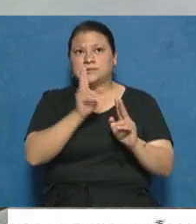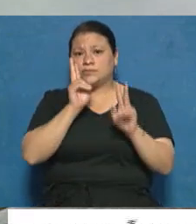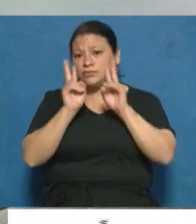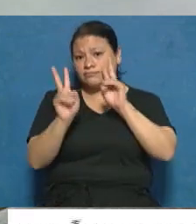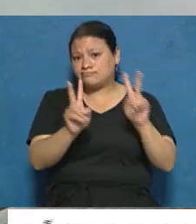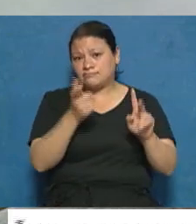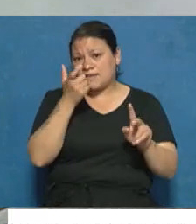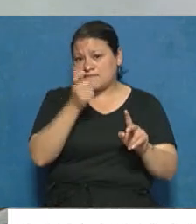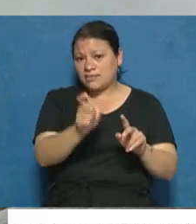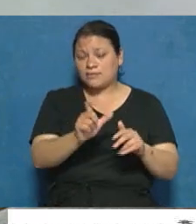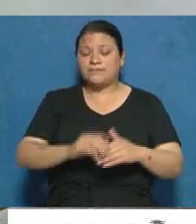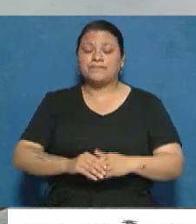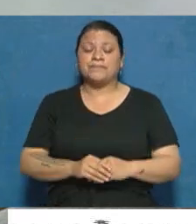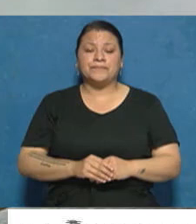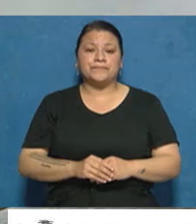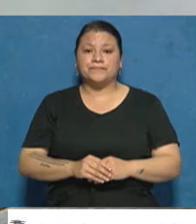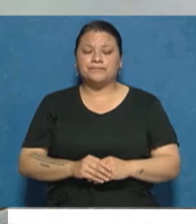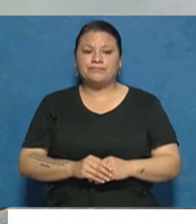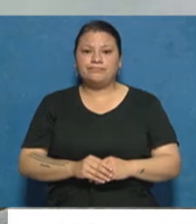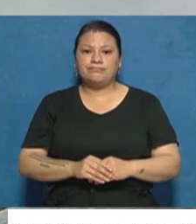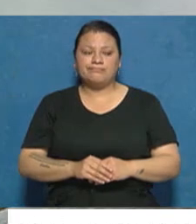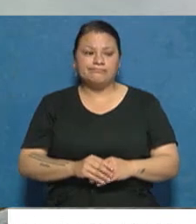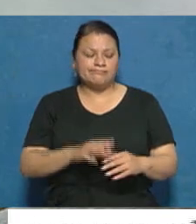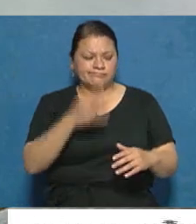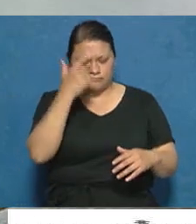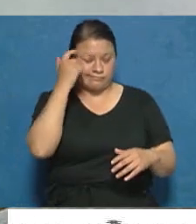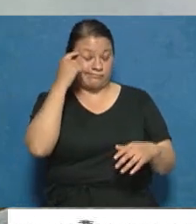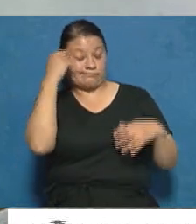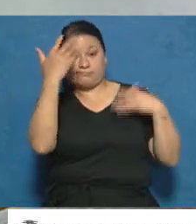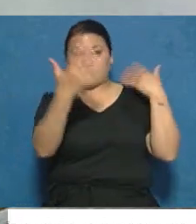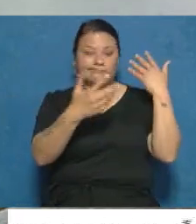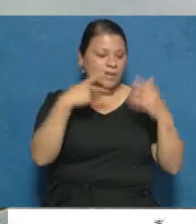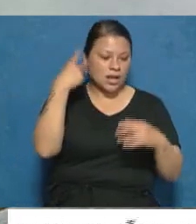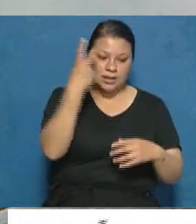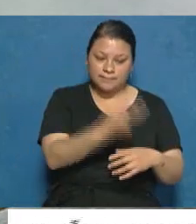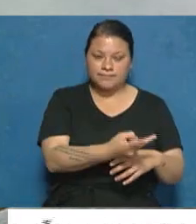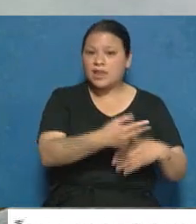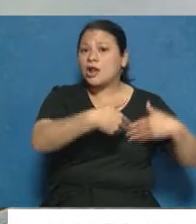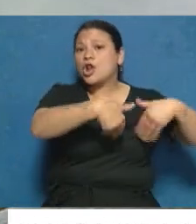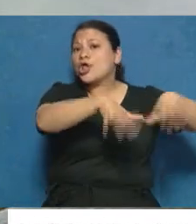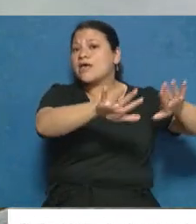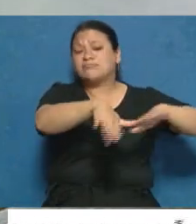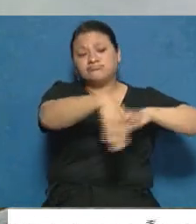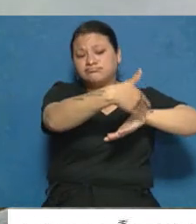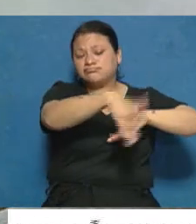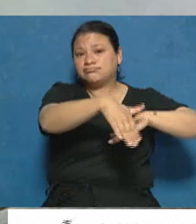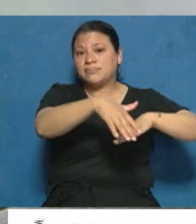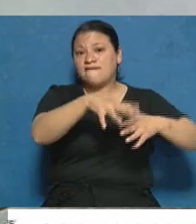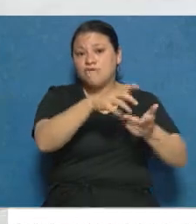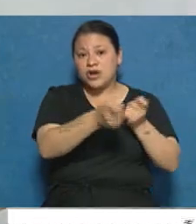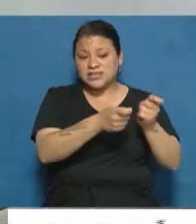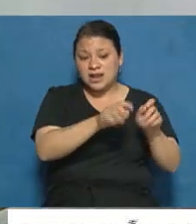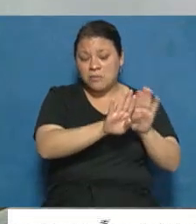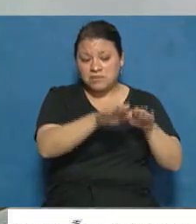vieron en el video. Llega a un estado de hasta de pérdida de conciencia y lo dejan tirado en la puerta del